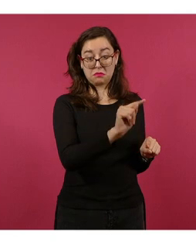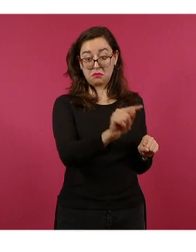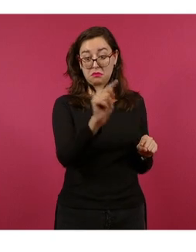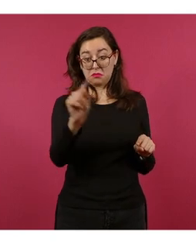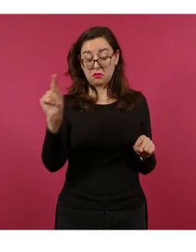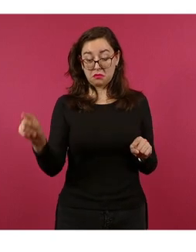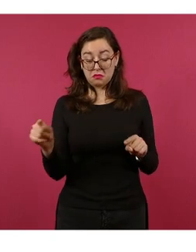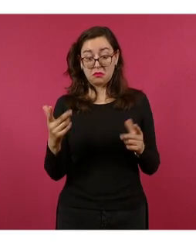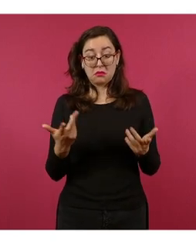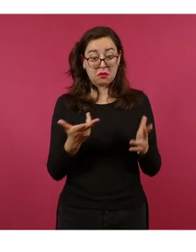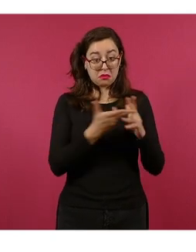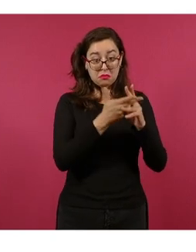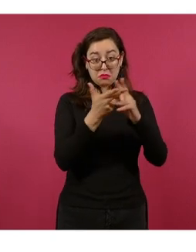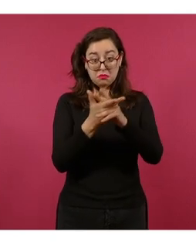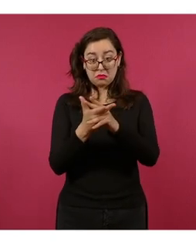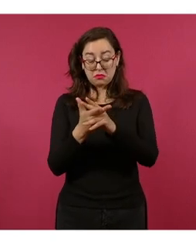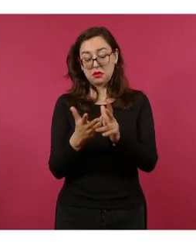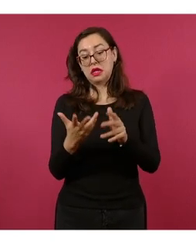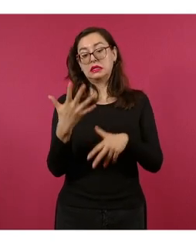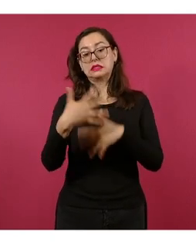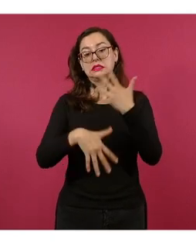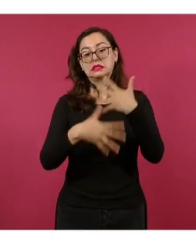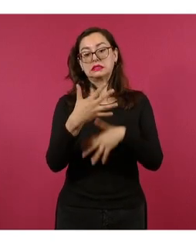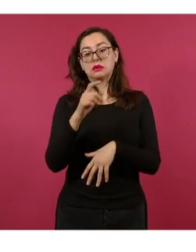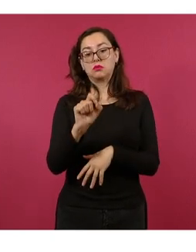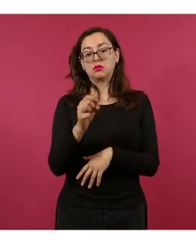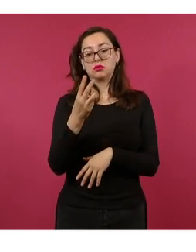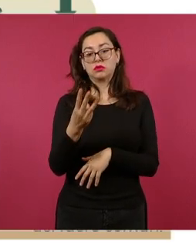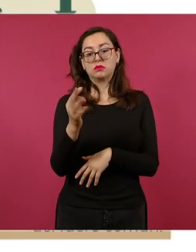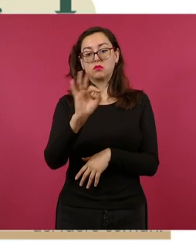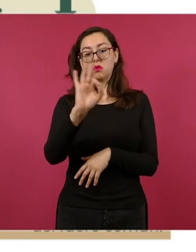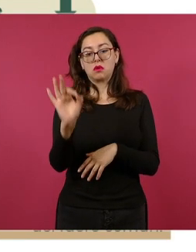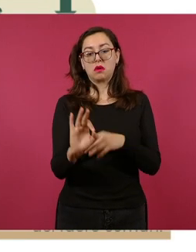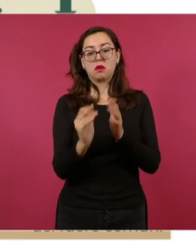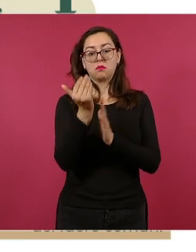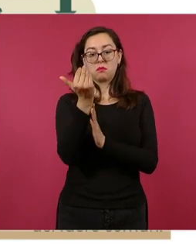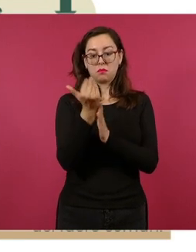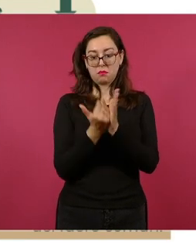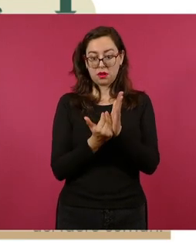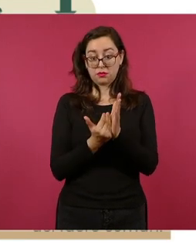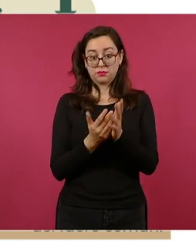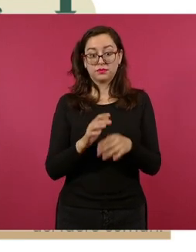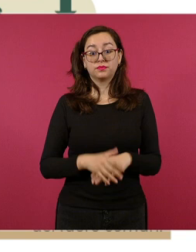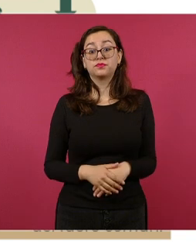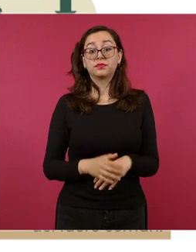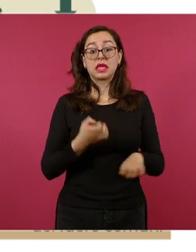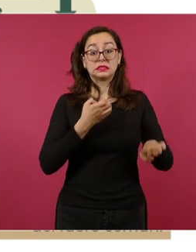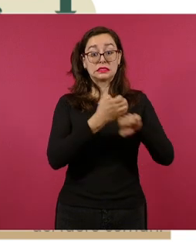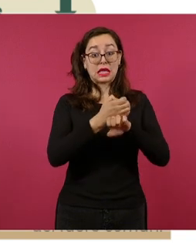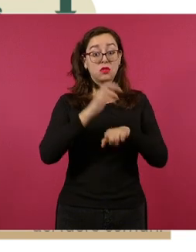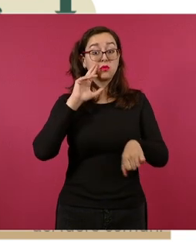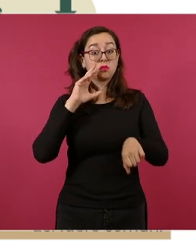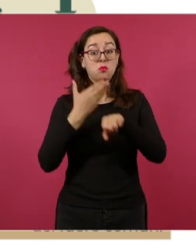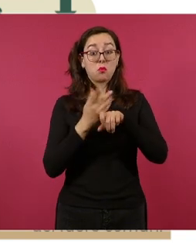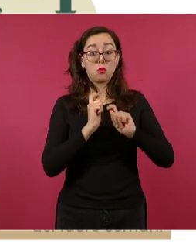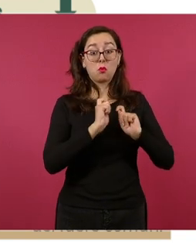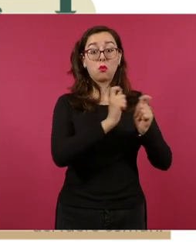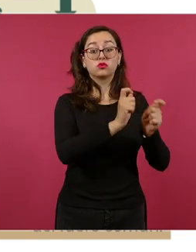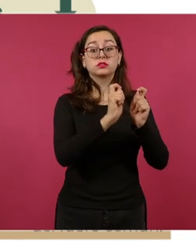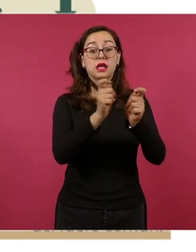.3 por ciento. Adelante. En la mayoría de los delitos del fuero común, en